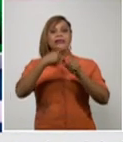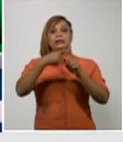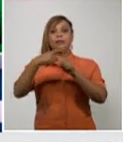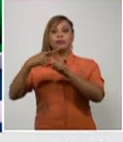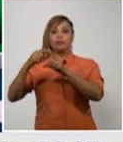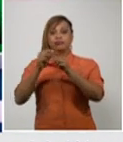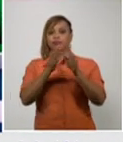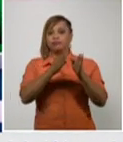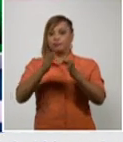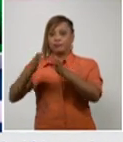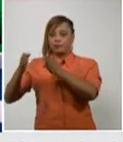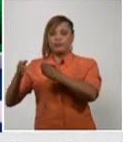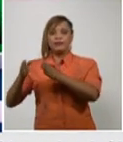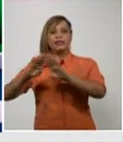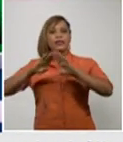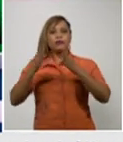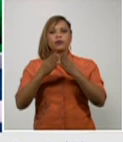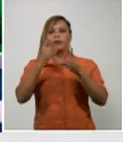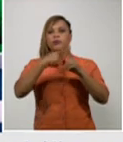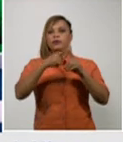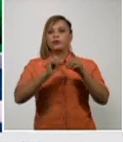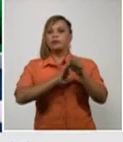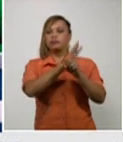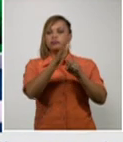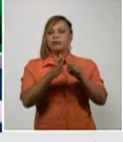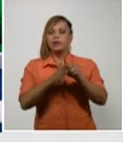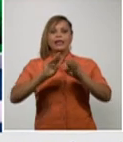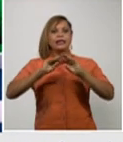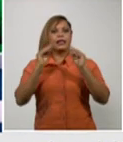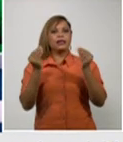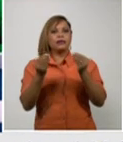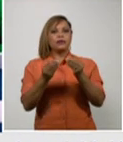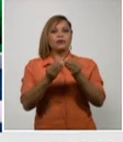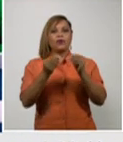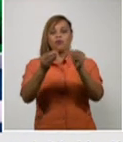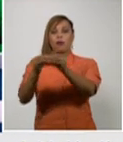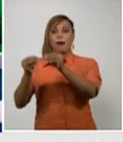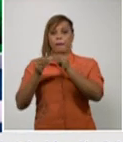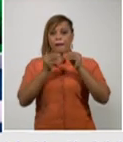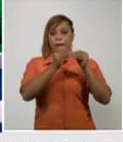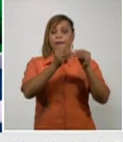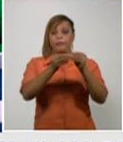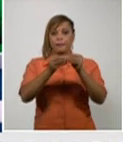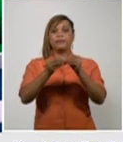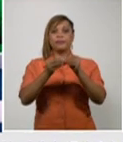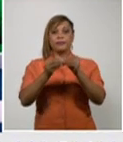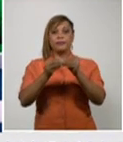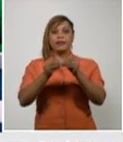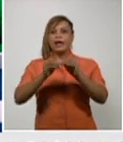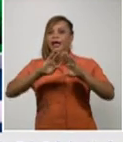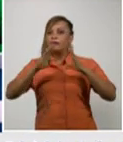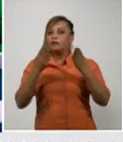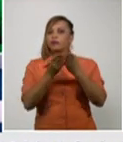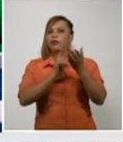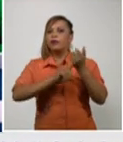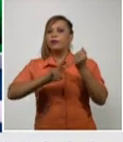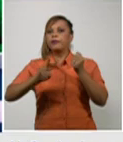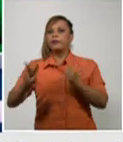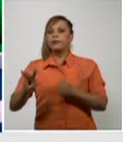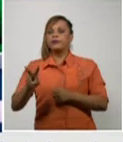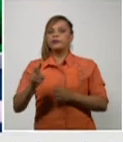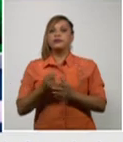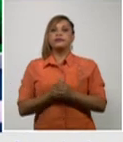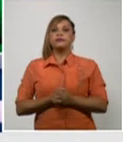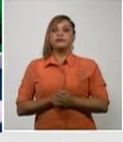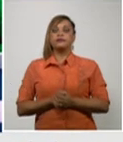los casos autóctonos de los casos que tienen que ver con la transmisión en los territorios que además